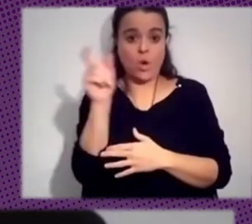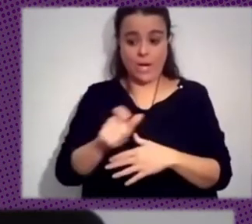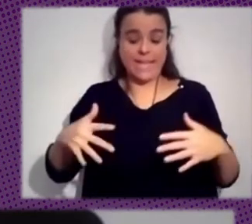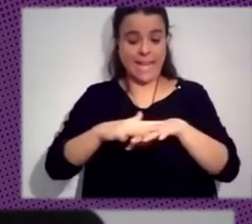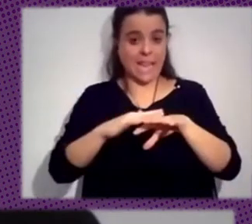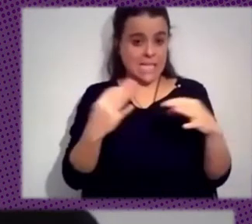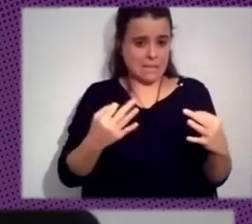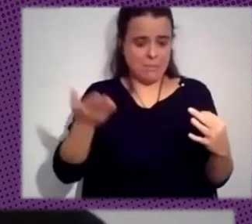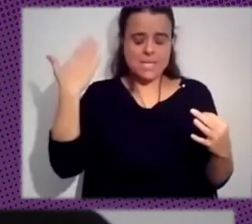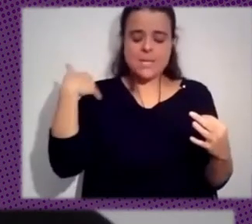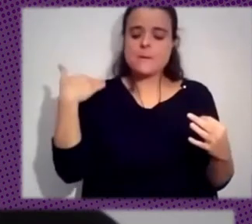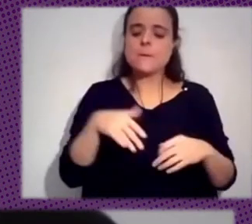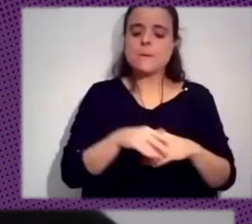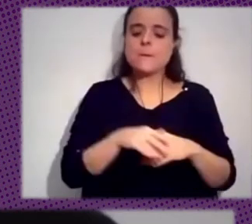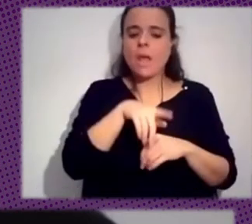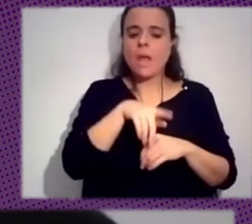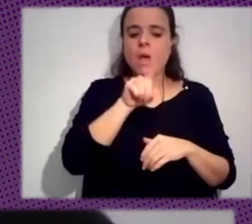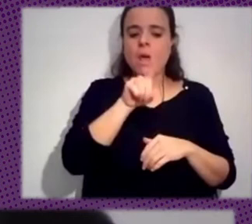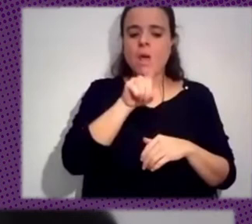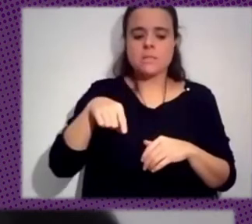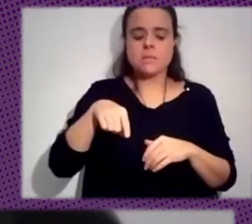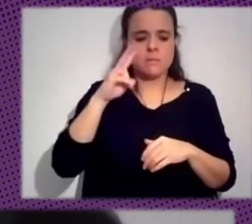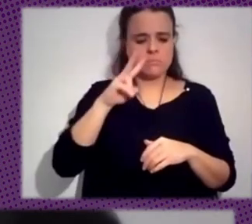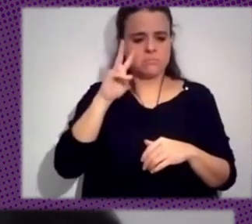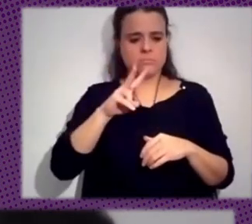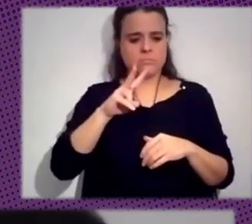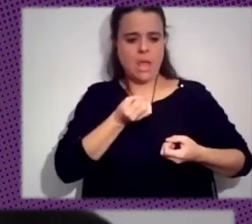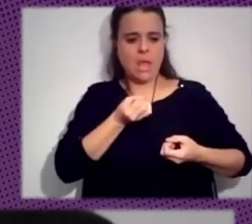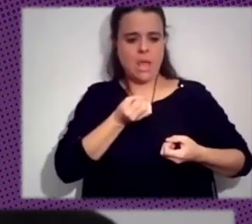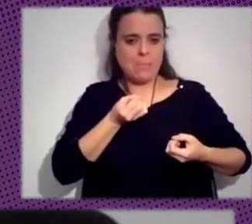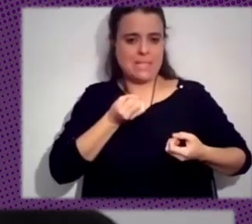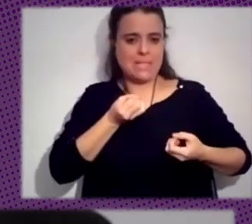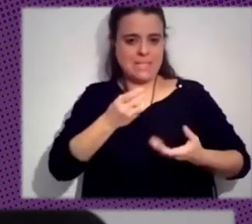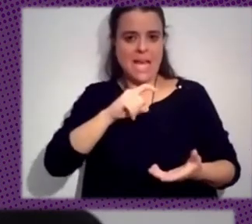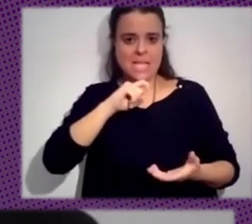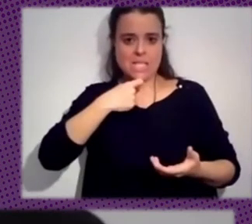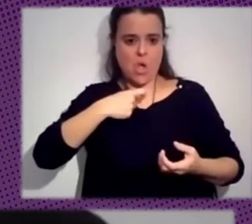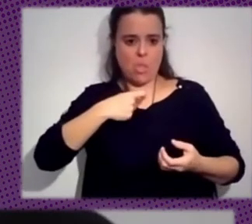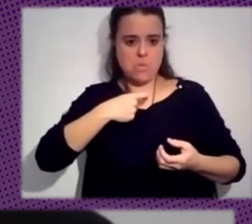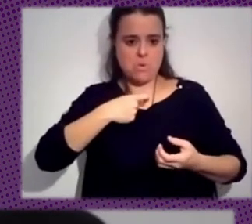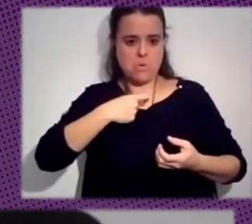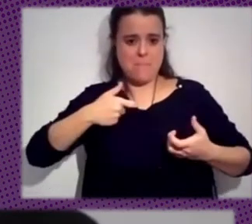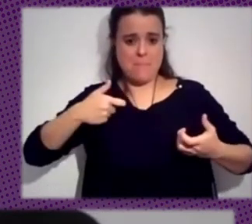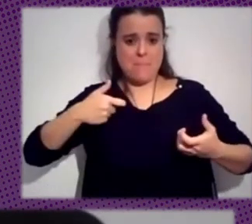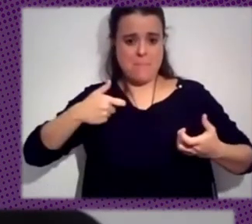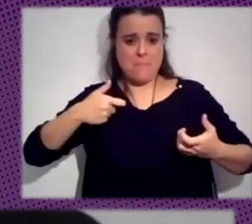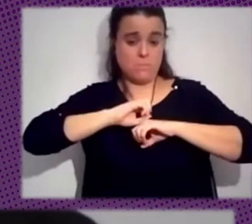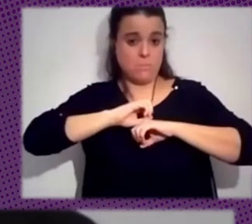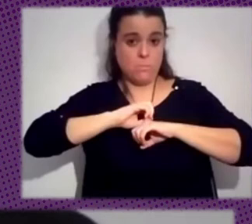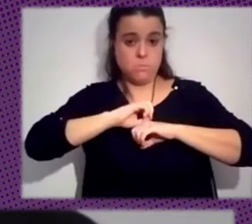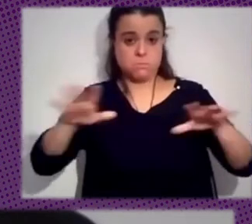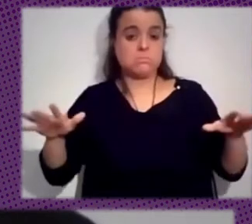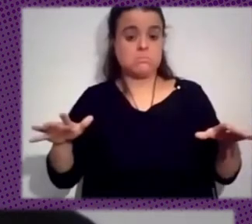muchos meses viendo como cada vez los mensajes de odio se expandían más y estábamos inundados por mensajes de odio. Y más